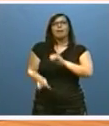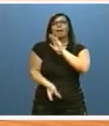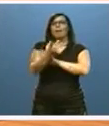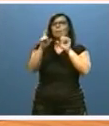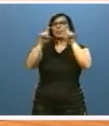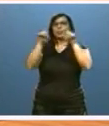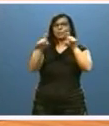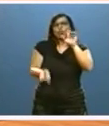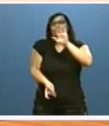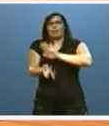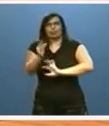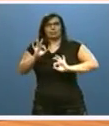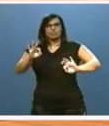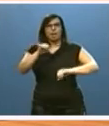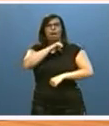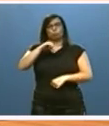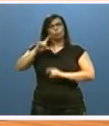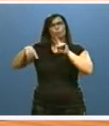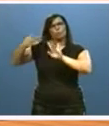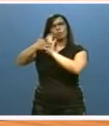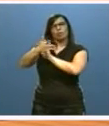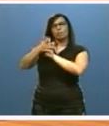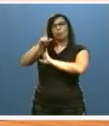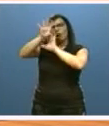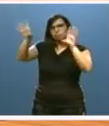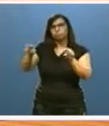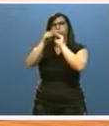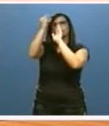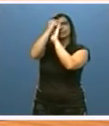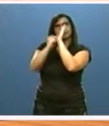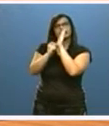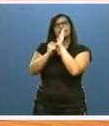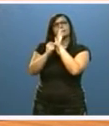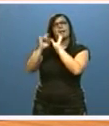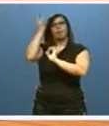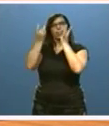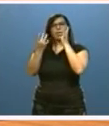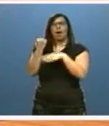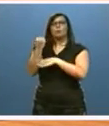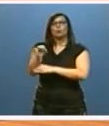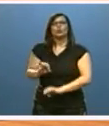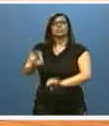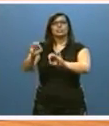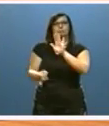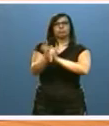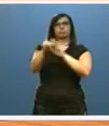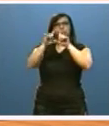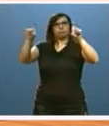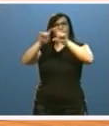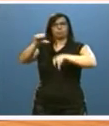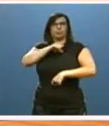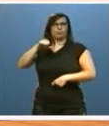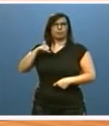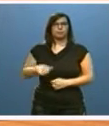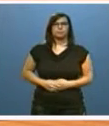a la que luego me referiré, que integrará el conjunto de medidas e iniciativas de apoyo especial a los emprendedores autónomos, entre otras